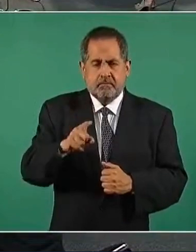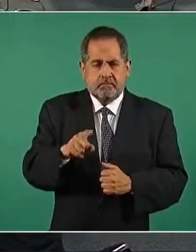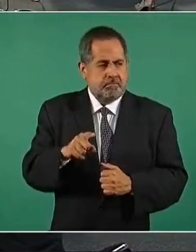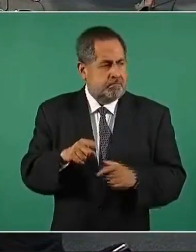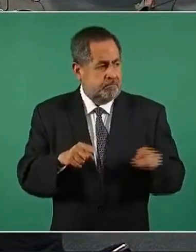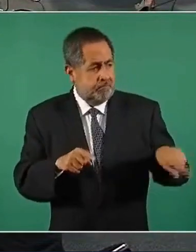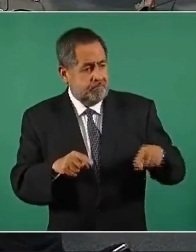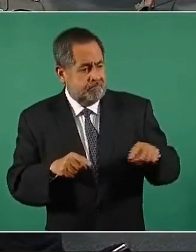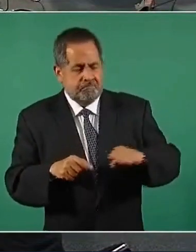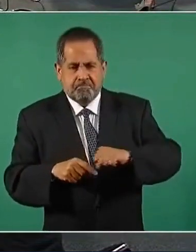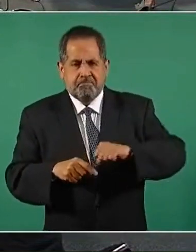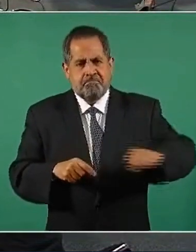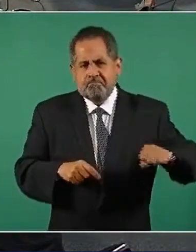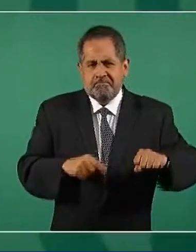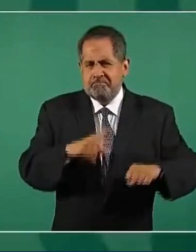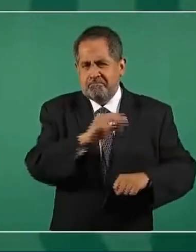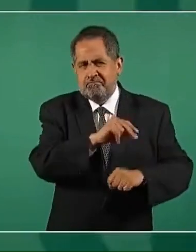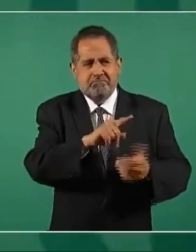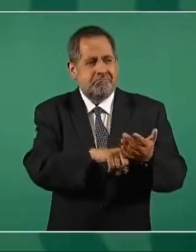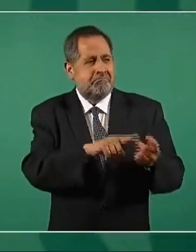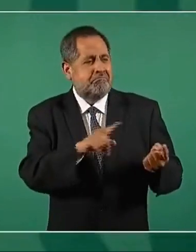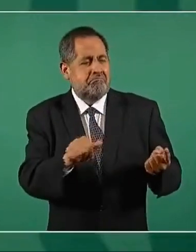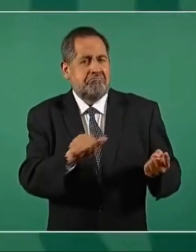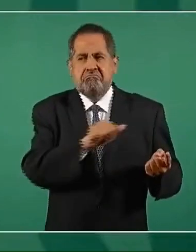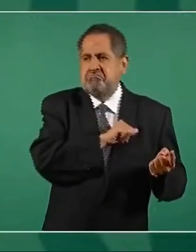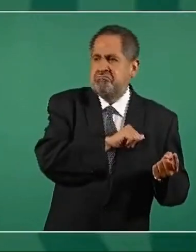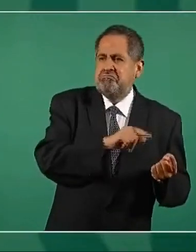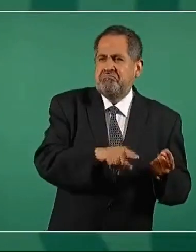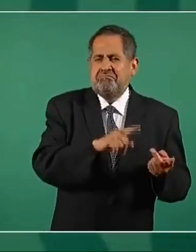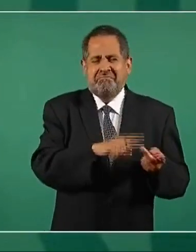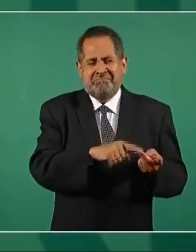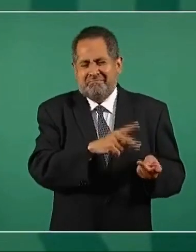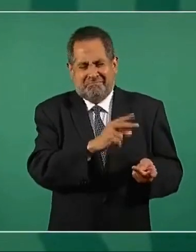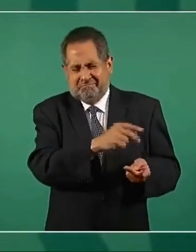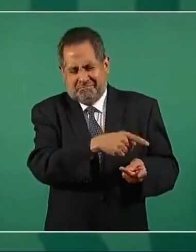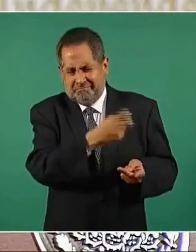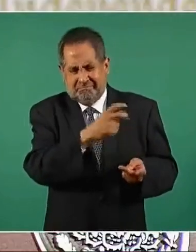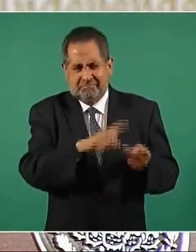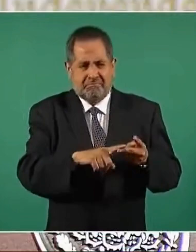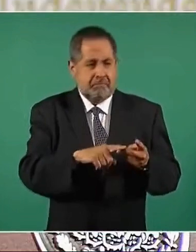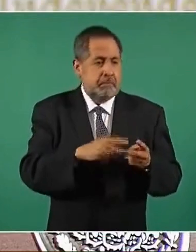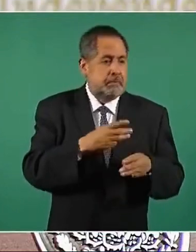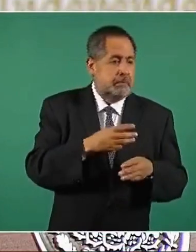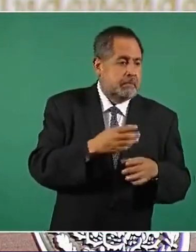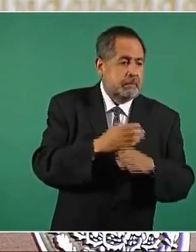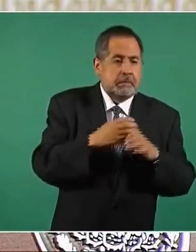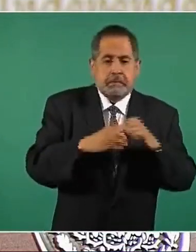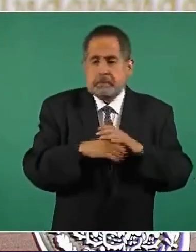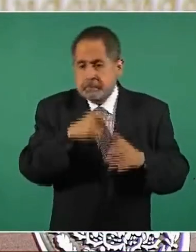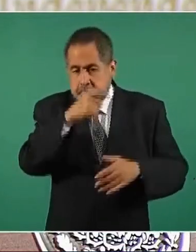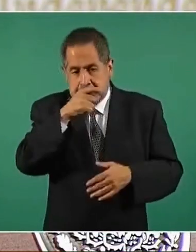enfrentar el egoísmo, el materialismo,